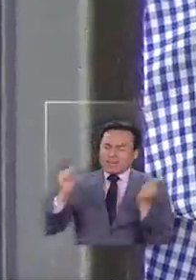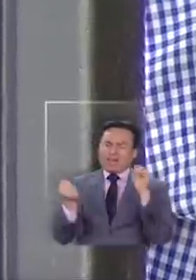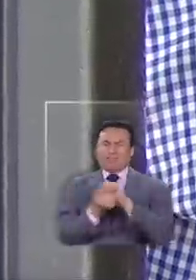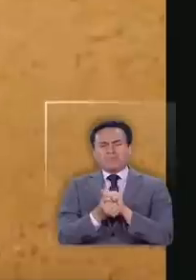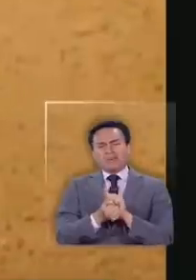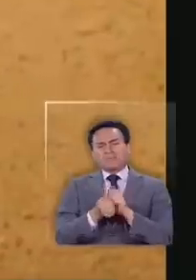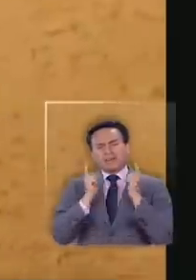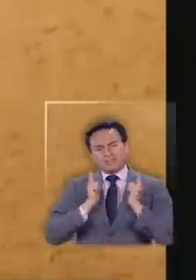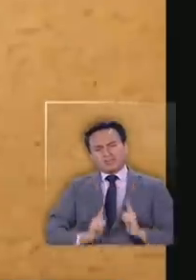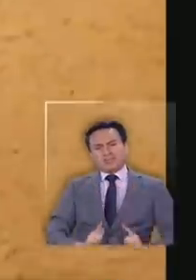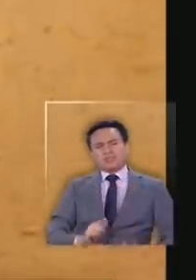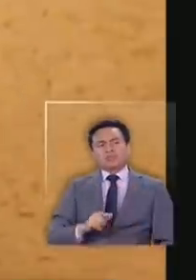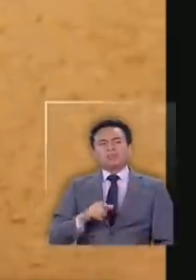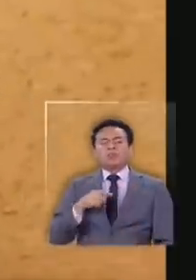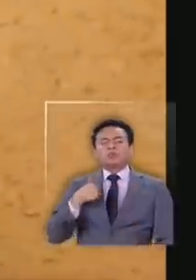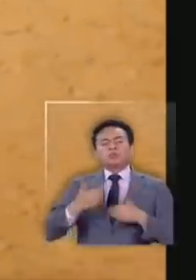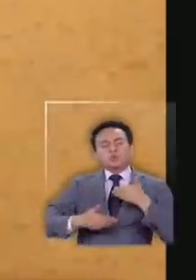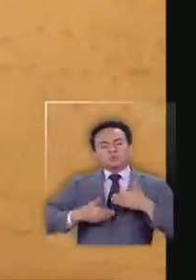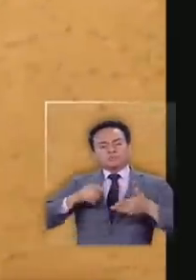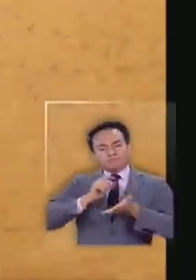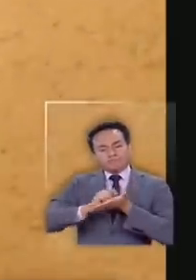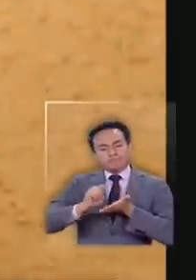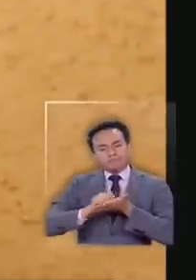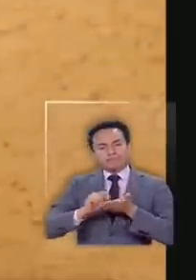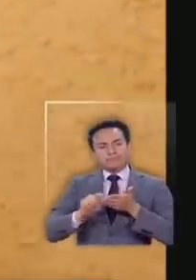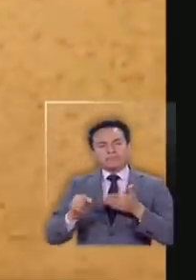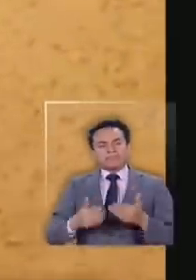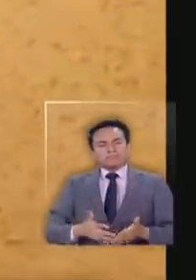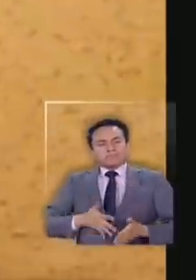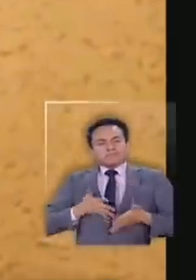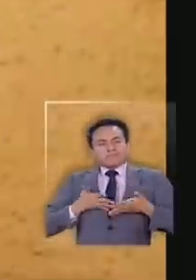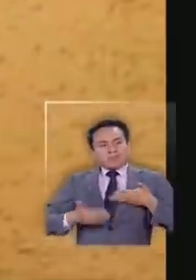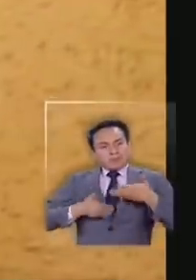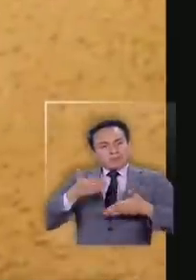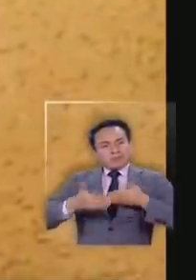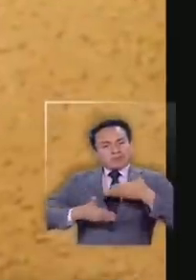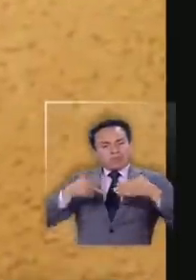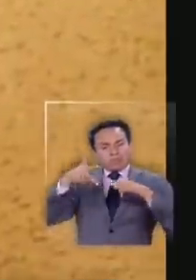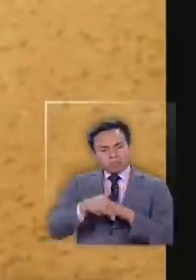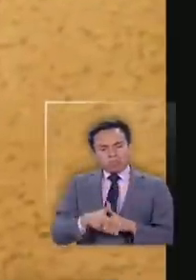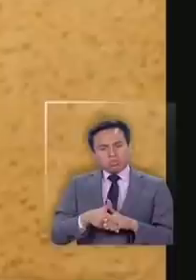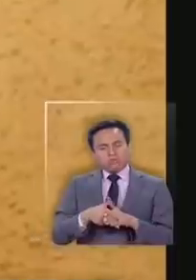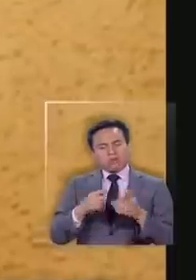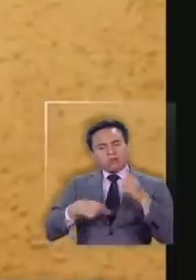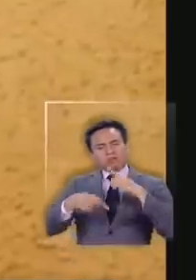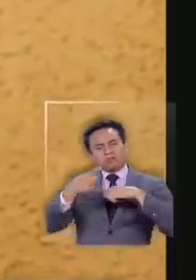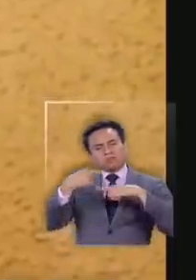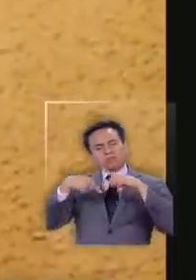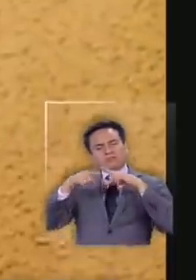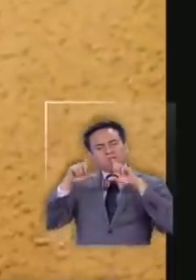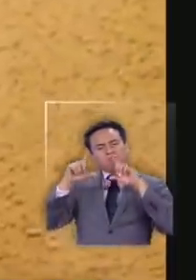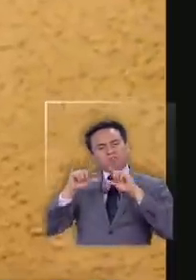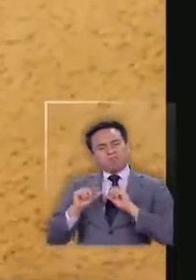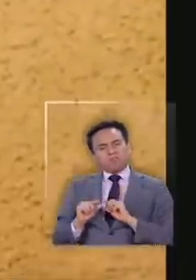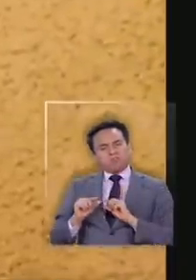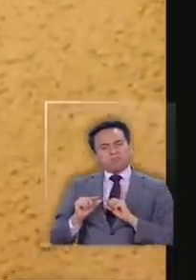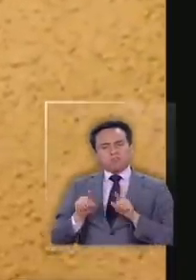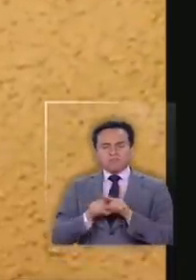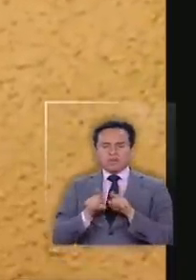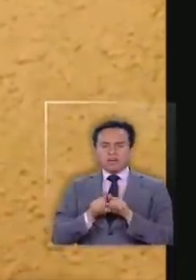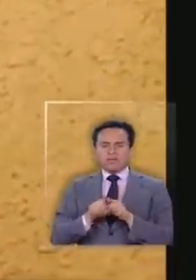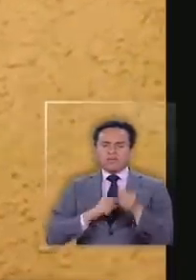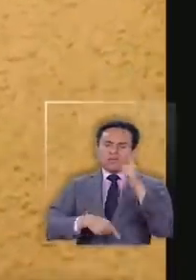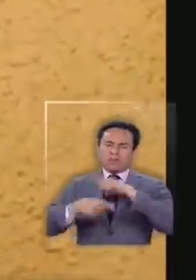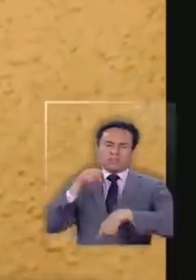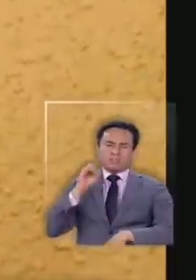su decisión. Nos corta un poco, no solo la inspiración, hace retroceder a punto casi